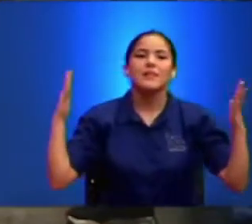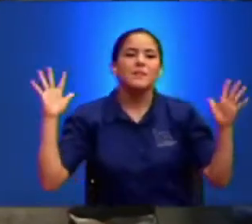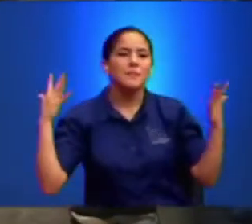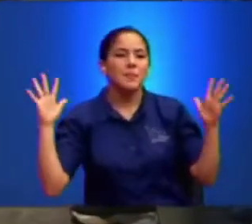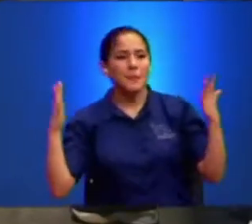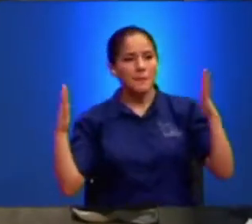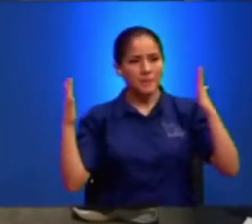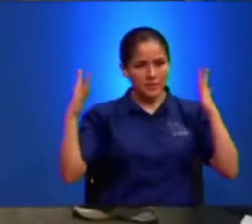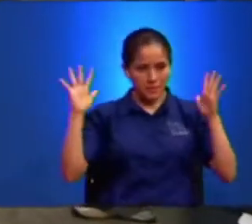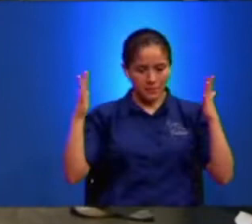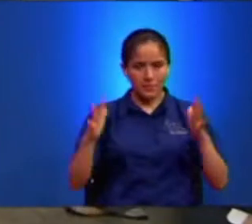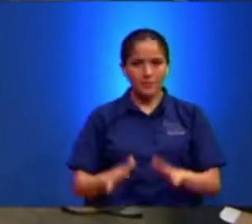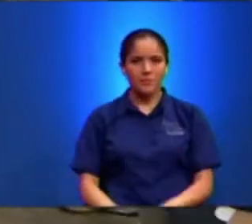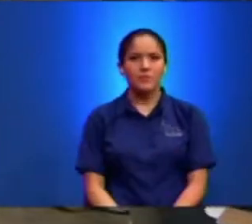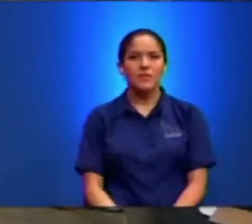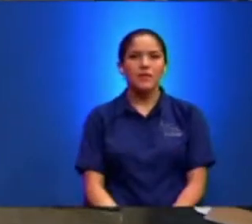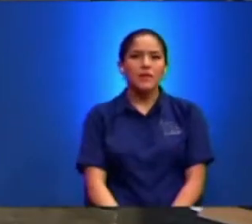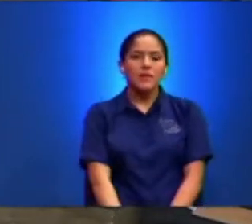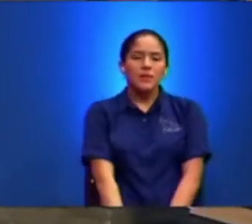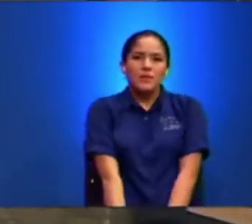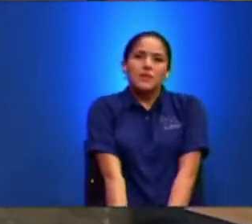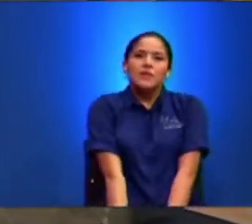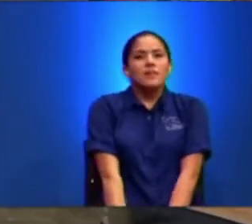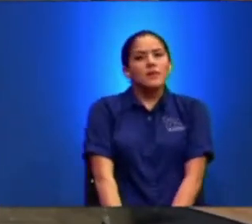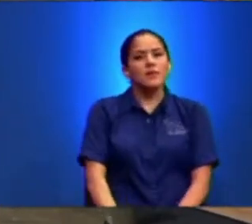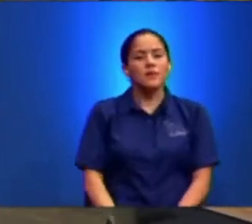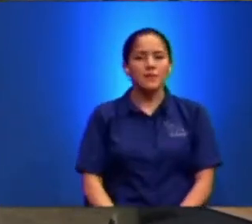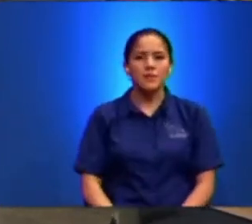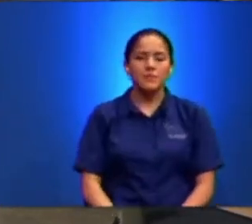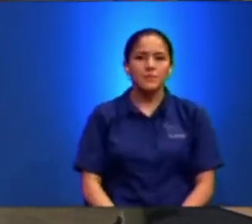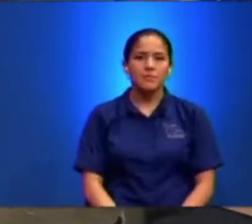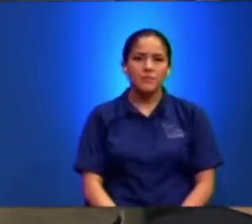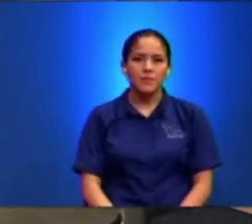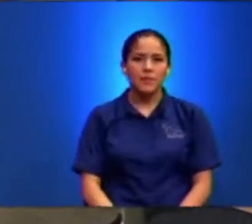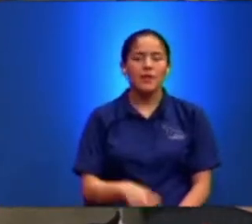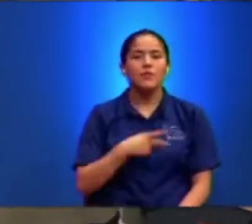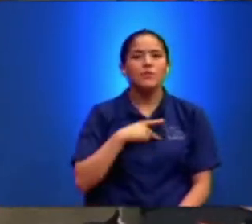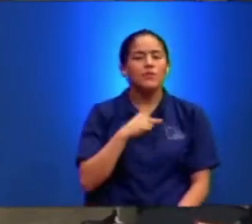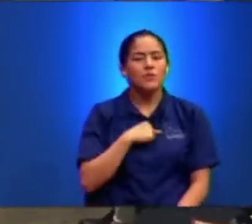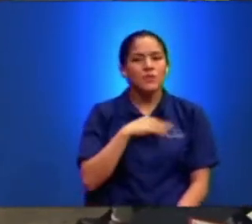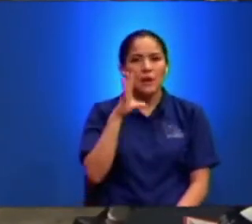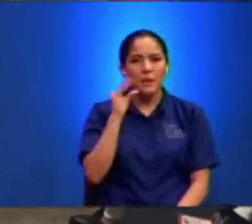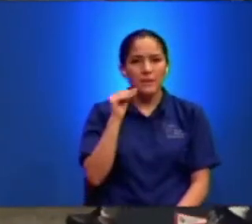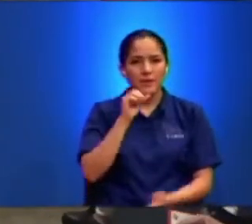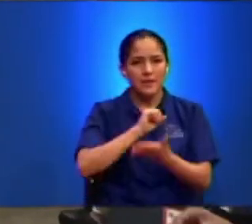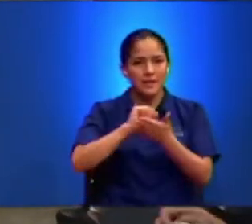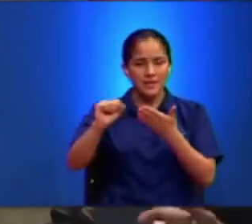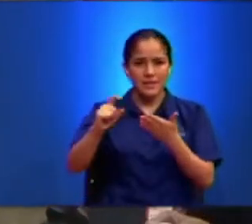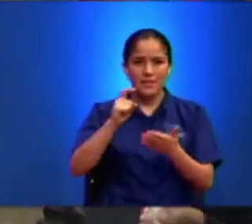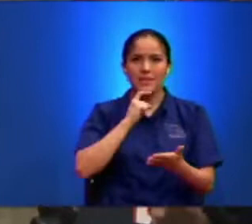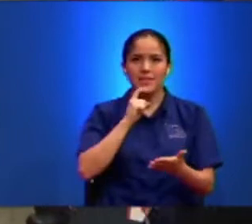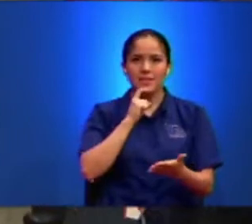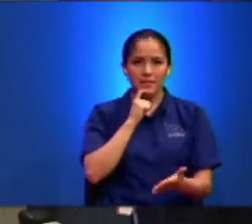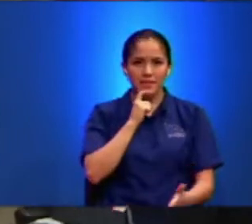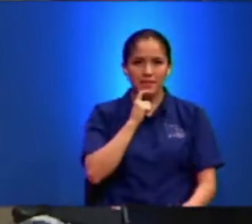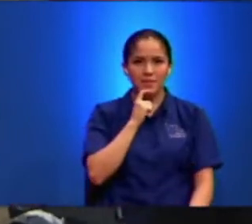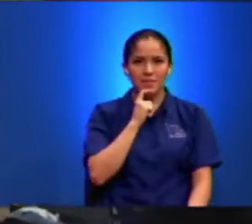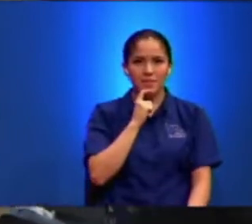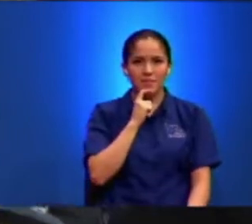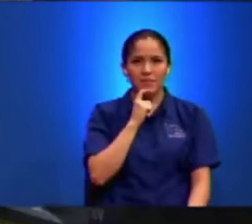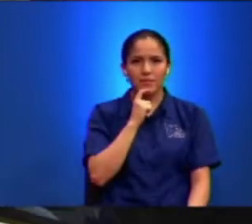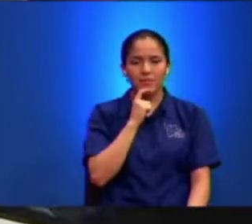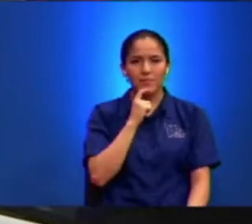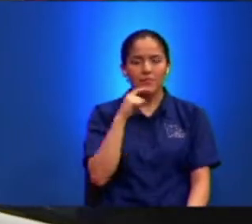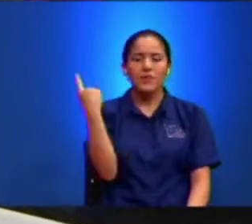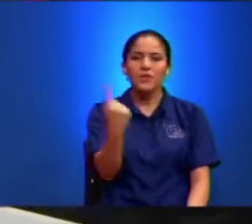lo que hemos estado platicando de la Santa Cena Es que aparte de